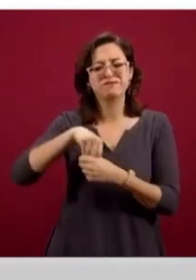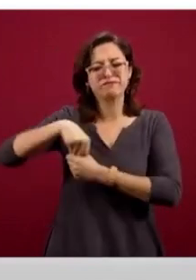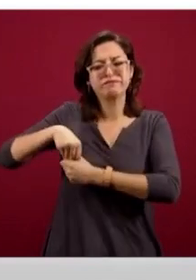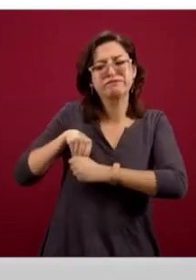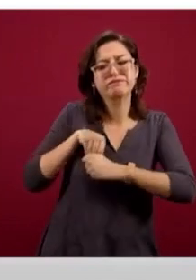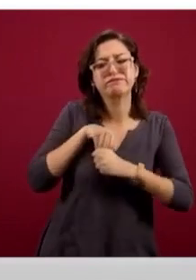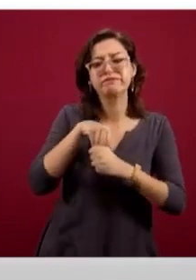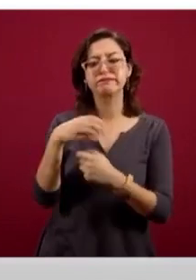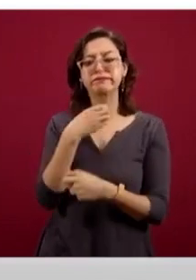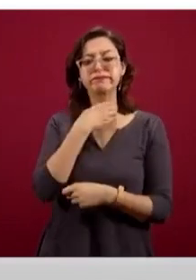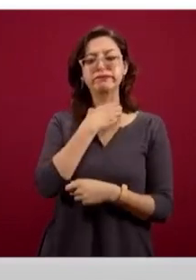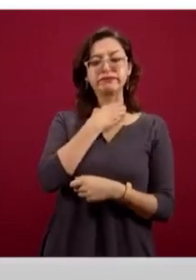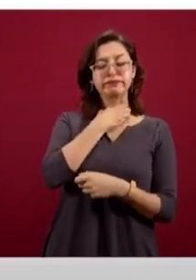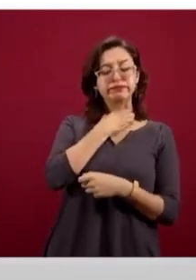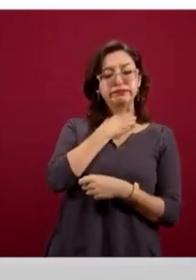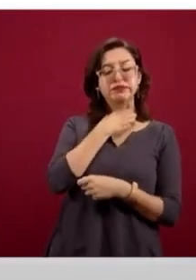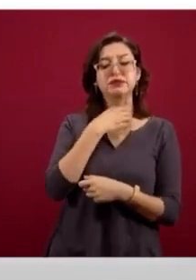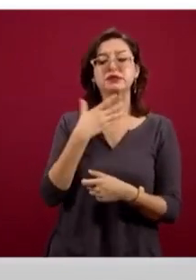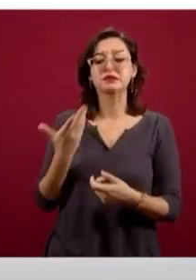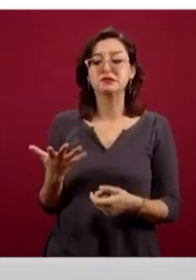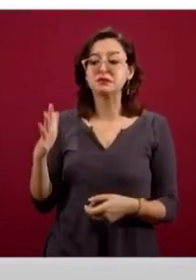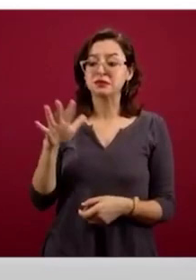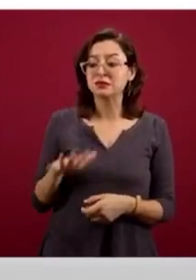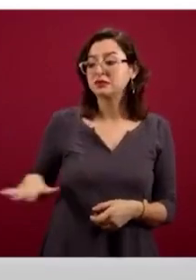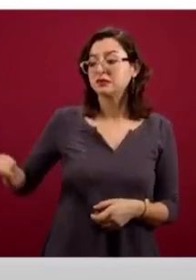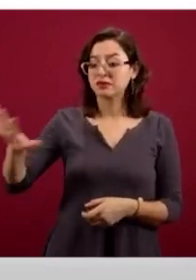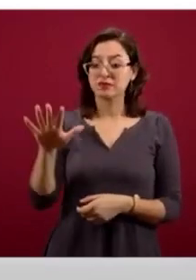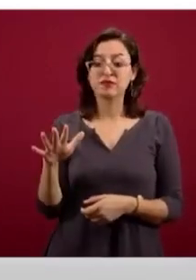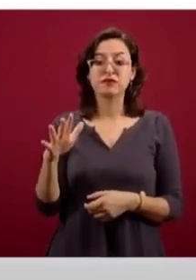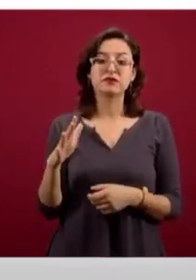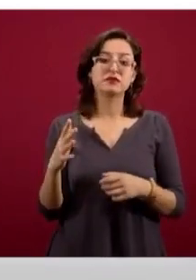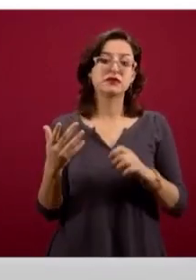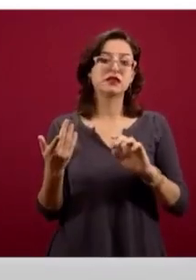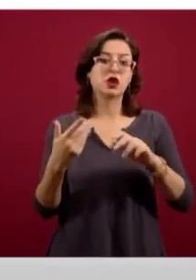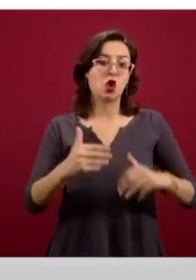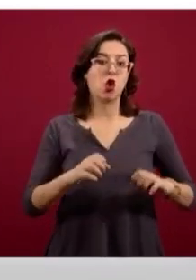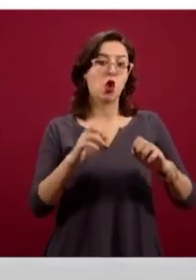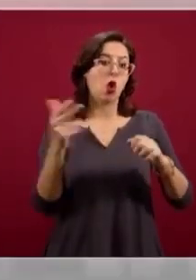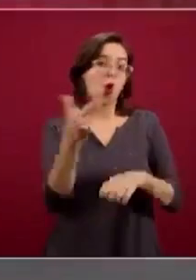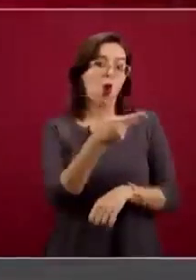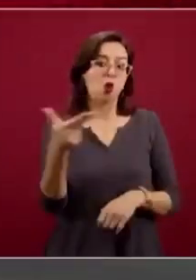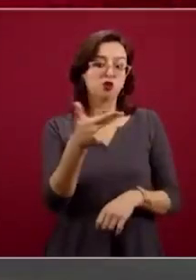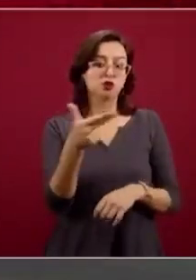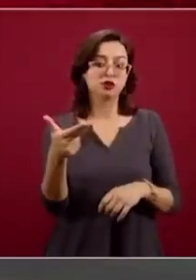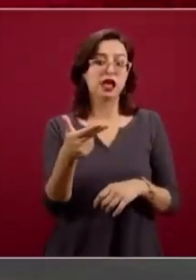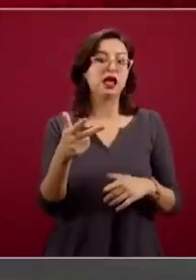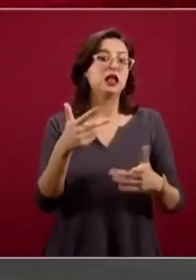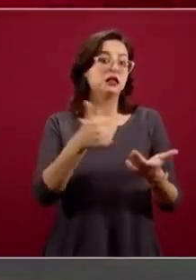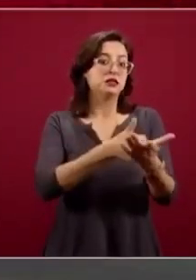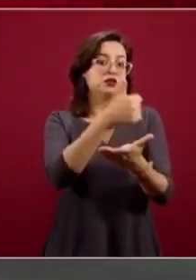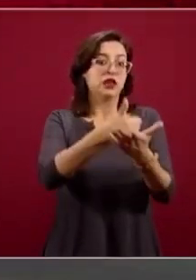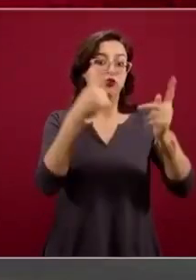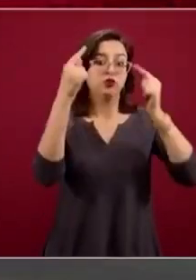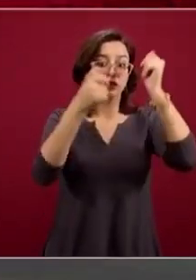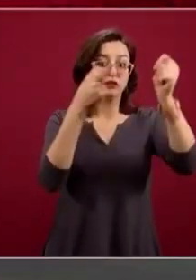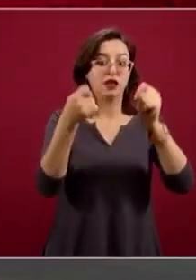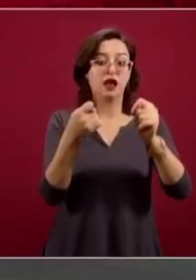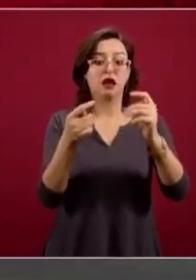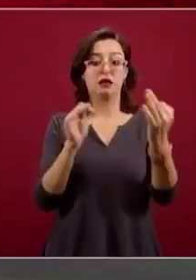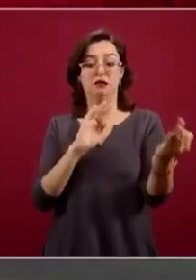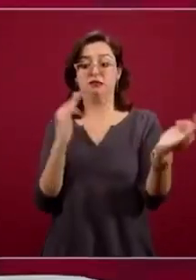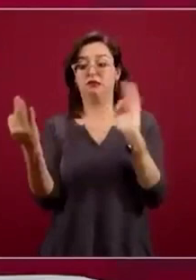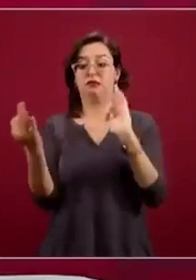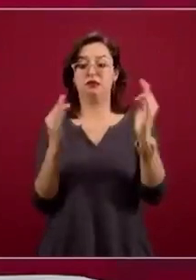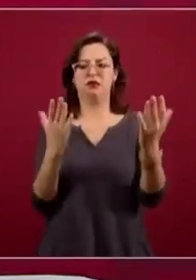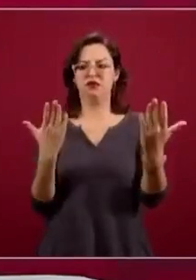públicos y equipamientos en las zonas periféricas a estas ciudades turísticas. Entonces, son los